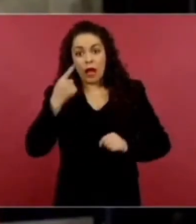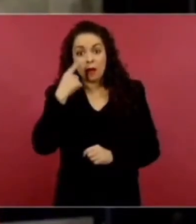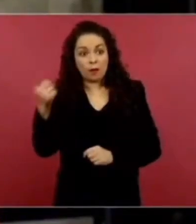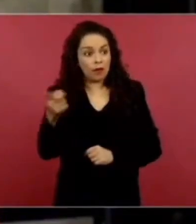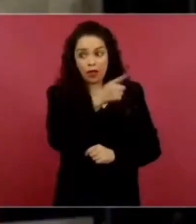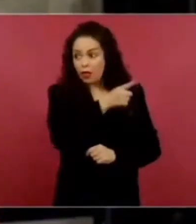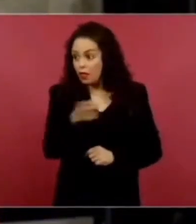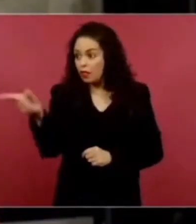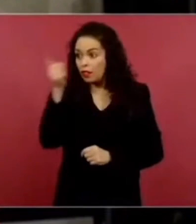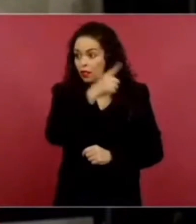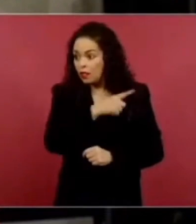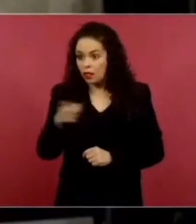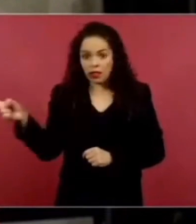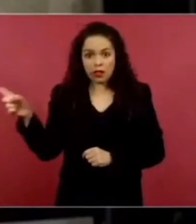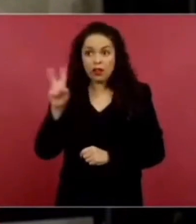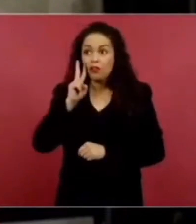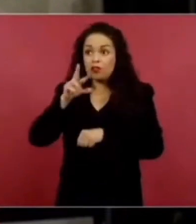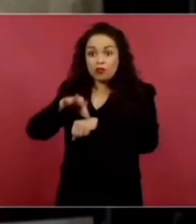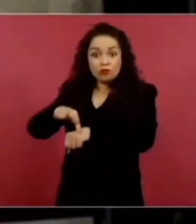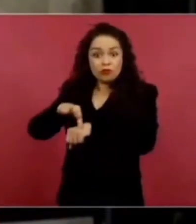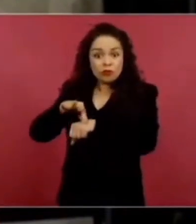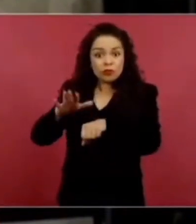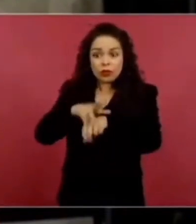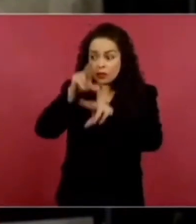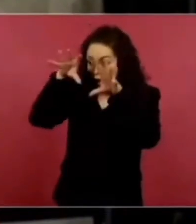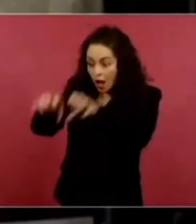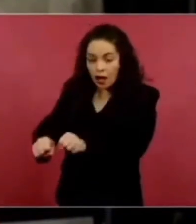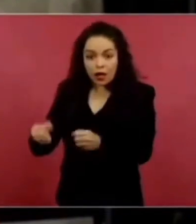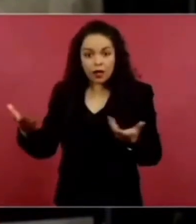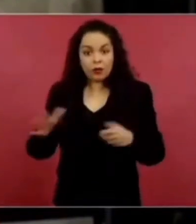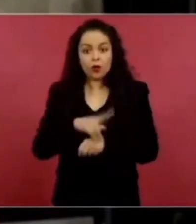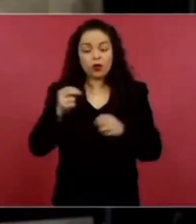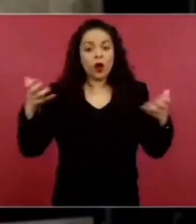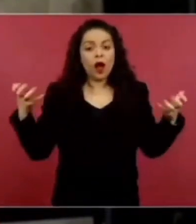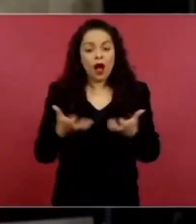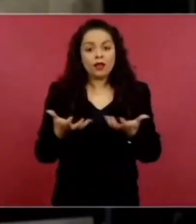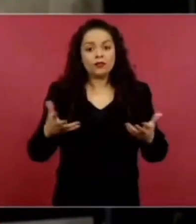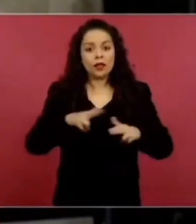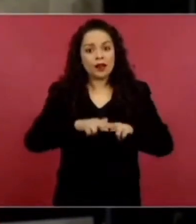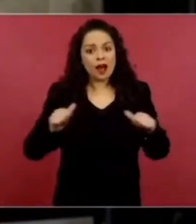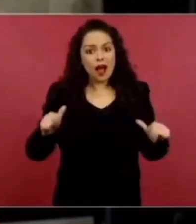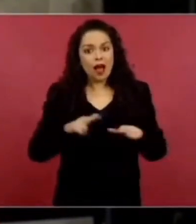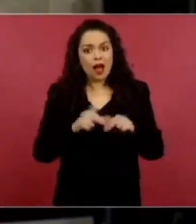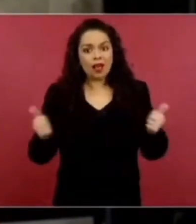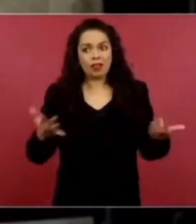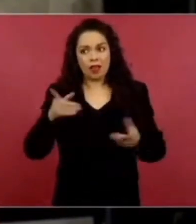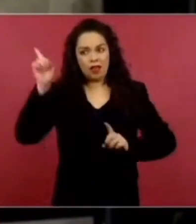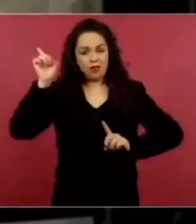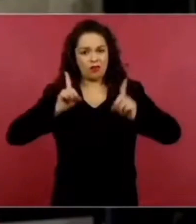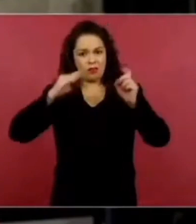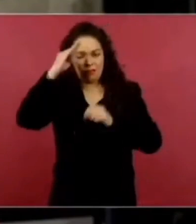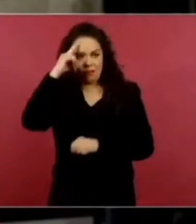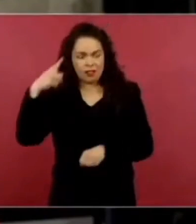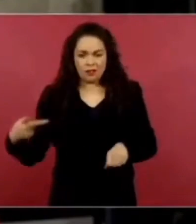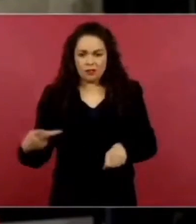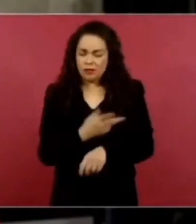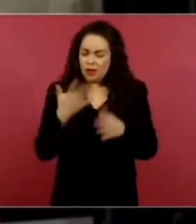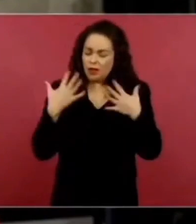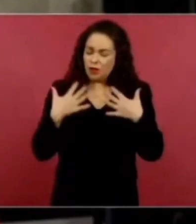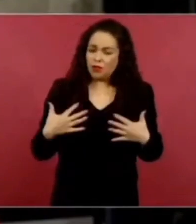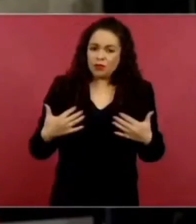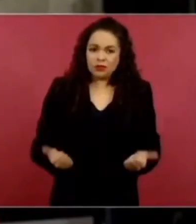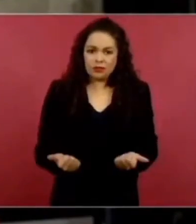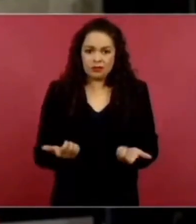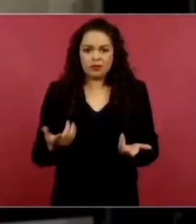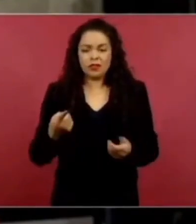y no hacen nada y creo que hace falta ahí una comprensión mucho mayor e información de qué